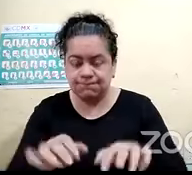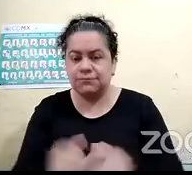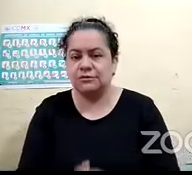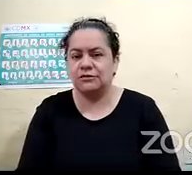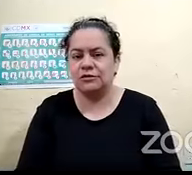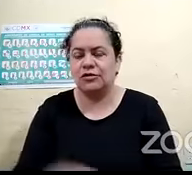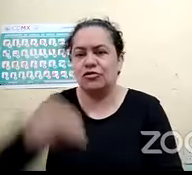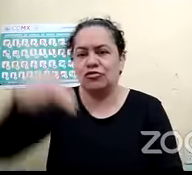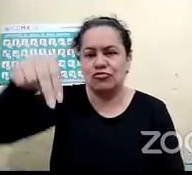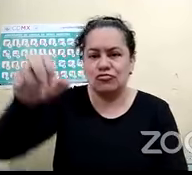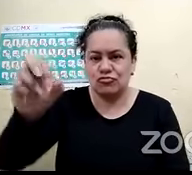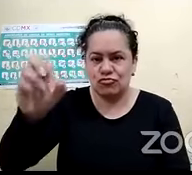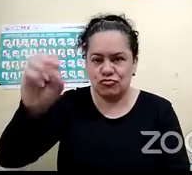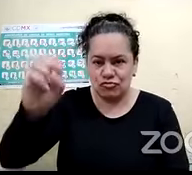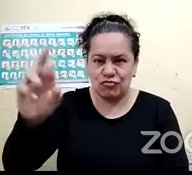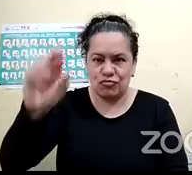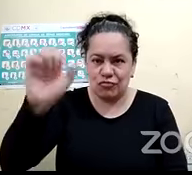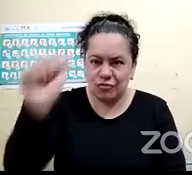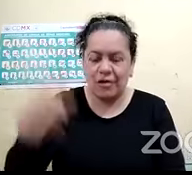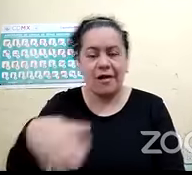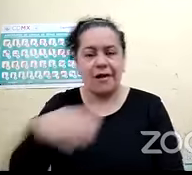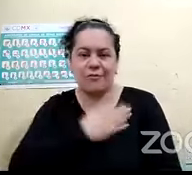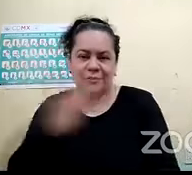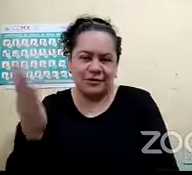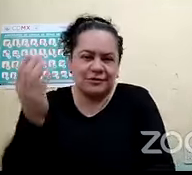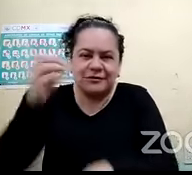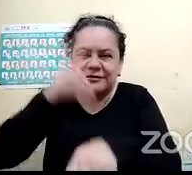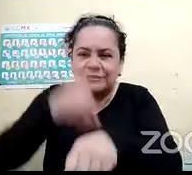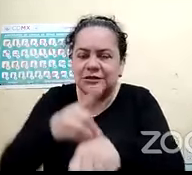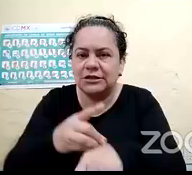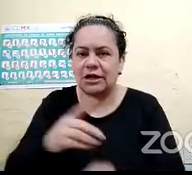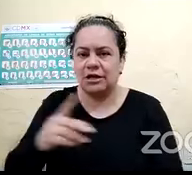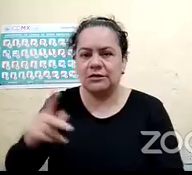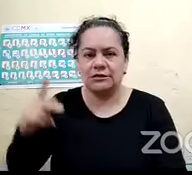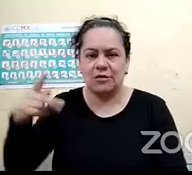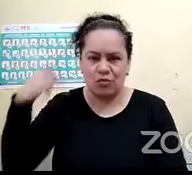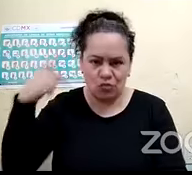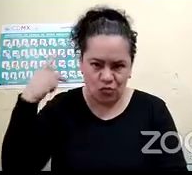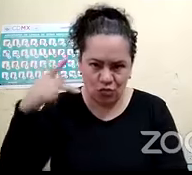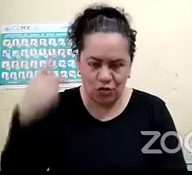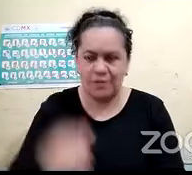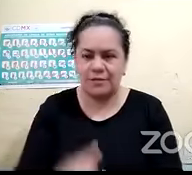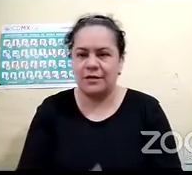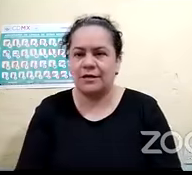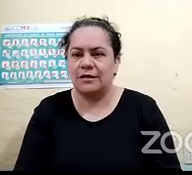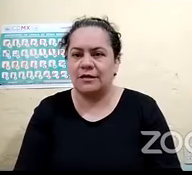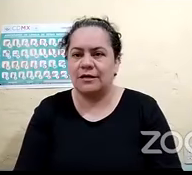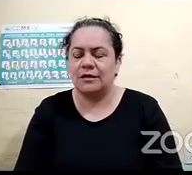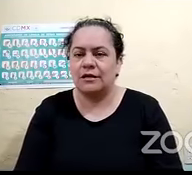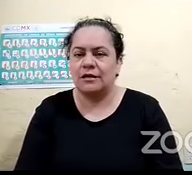Domínguez nos saluda de muy buenos días. Ella está en la ciudad de Puebla. Hace reza. Saludos desde